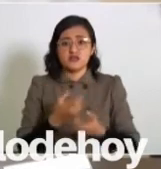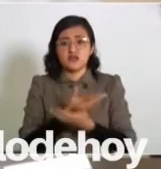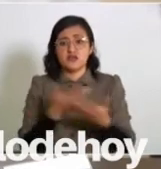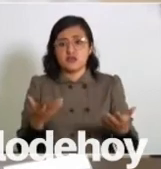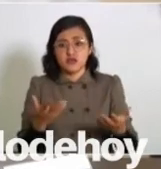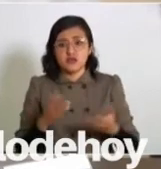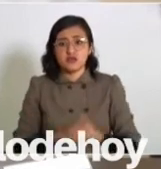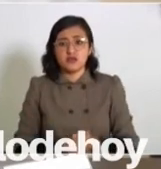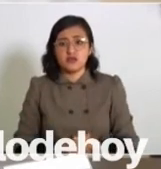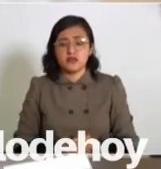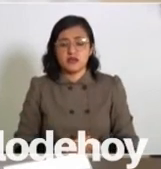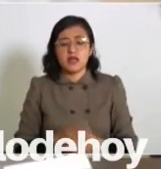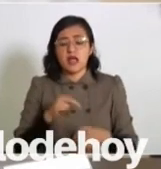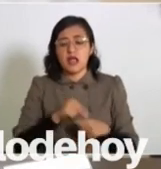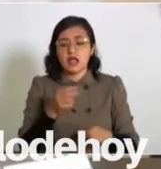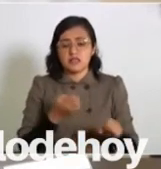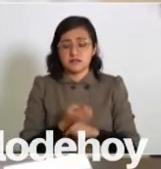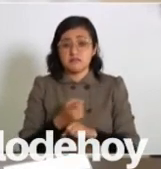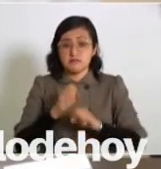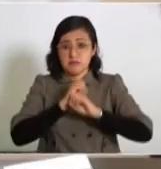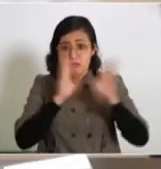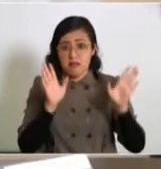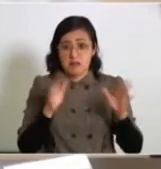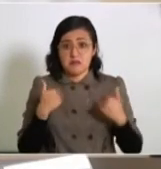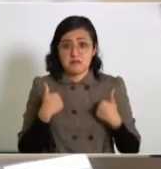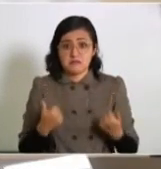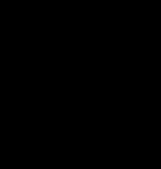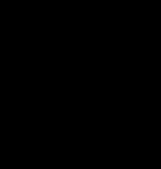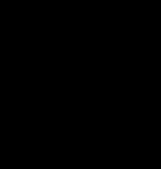Pública del Estado. ¿Quedó claro, verdad?